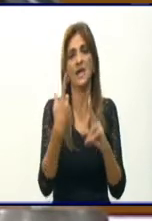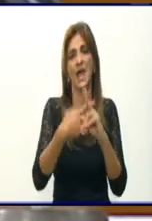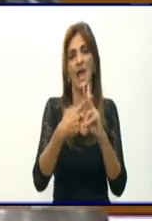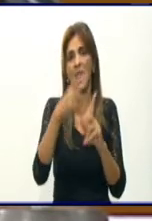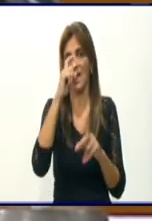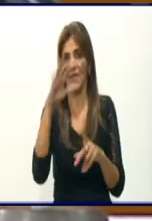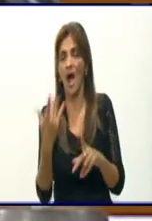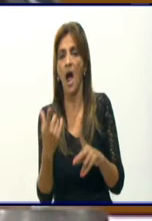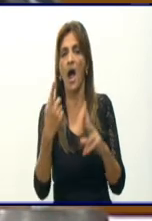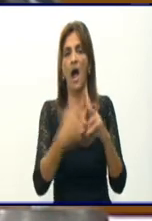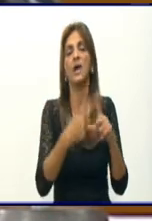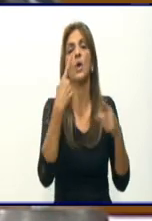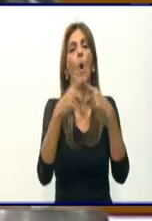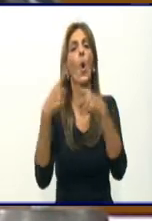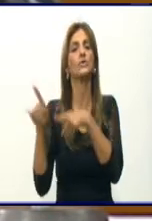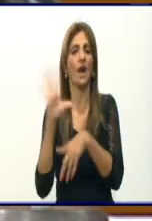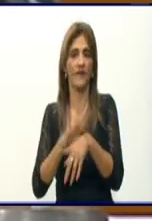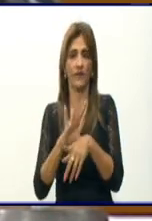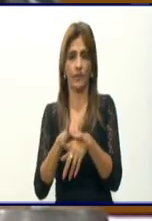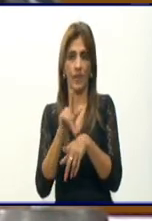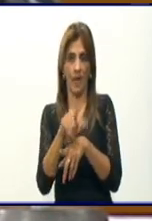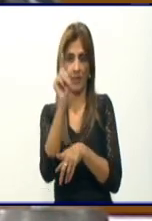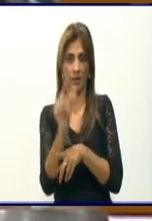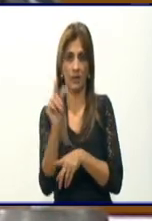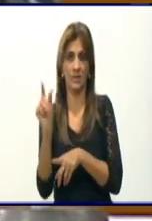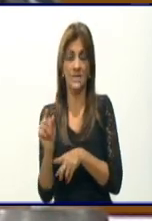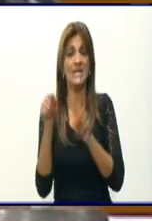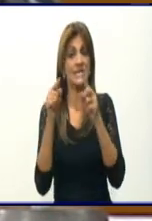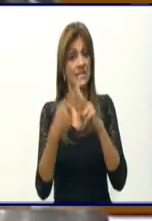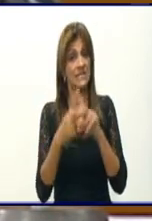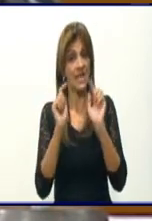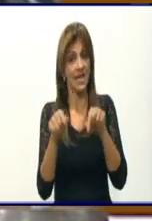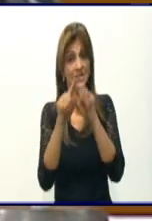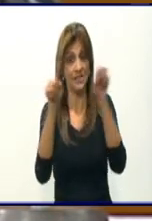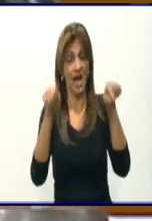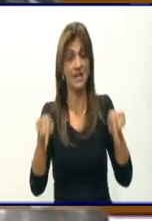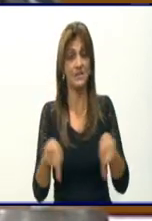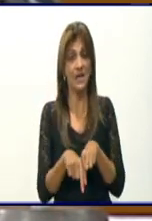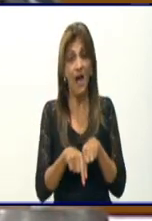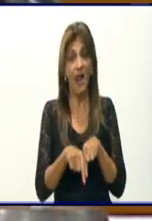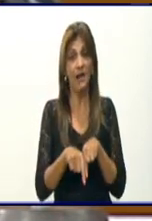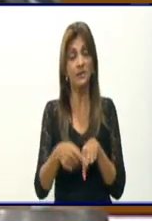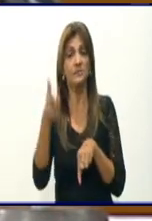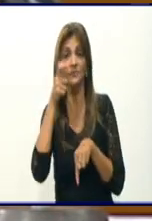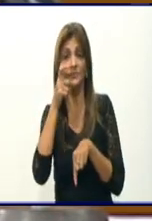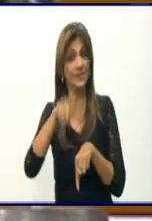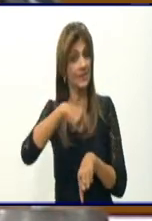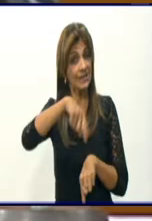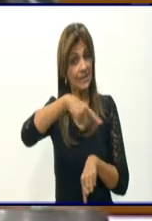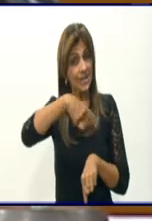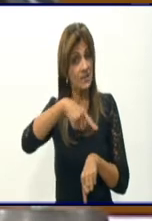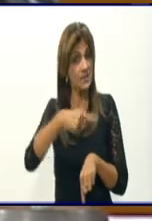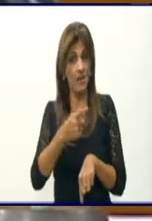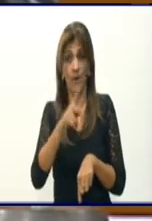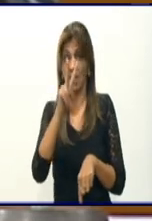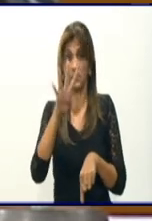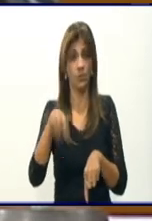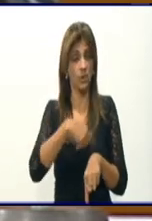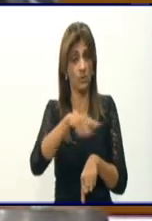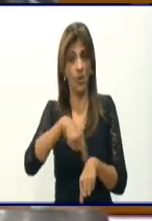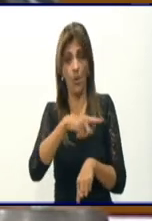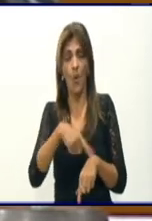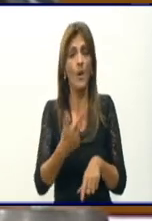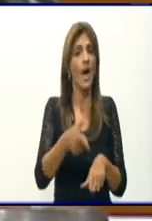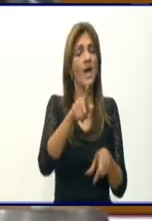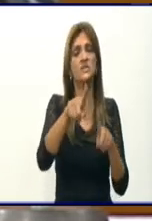la morbilidad que tienen asociada. Y esta sala, como su nombre lo indica, vigilancia intensiva, garantiza una vigilancia